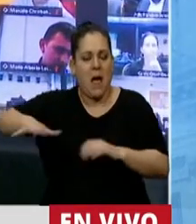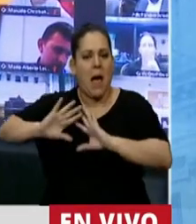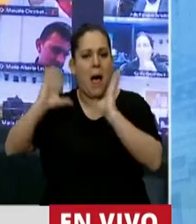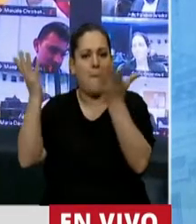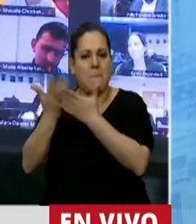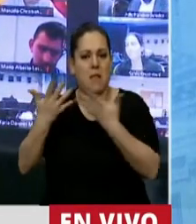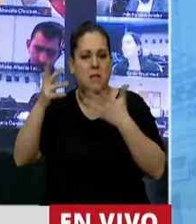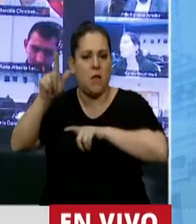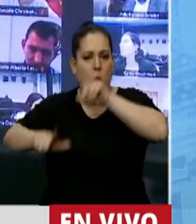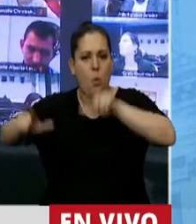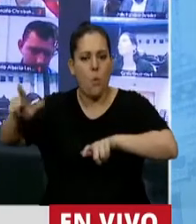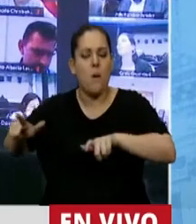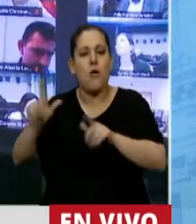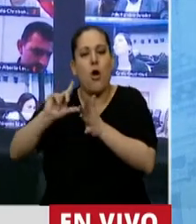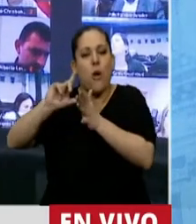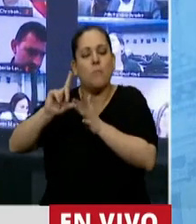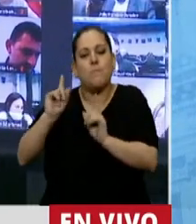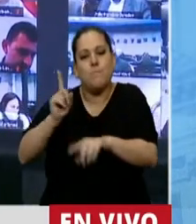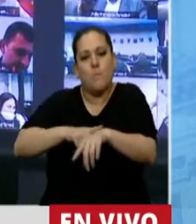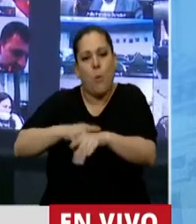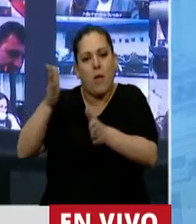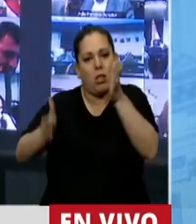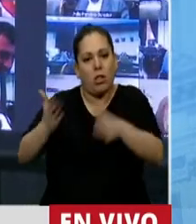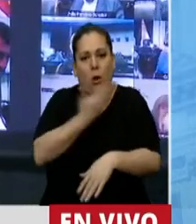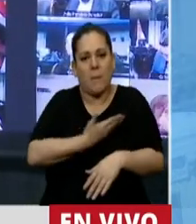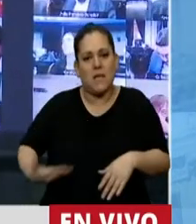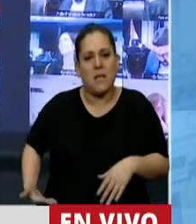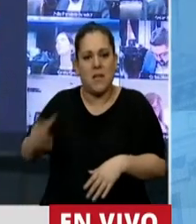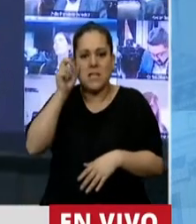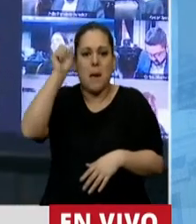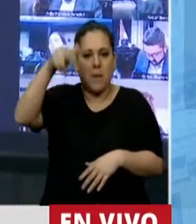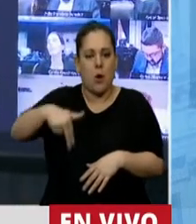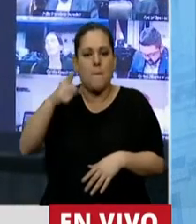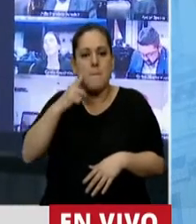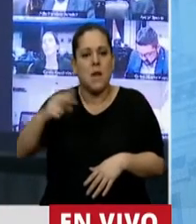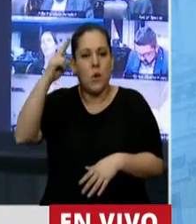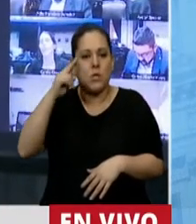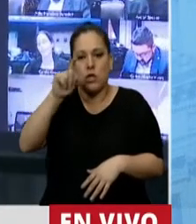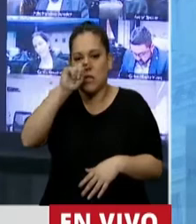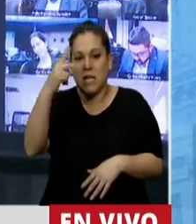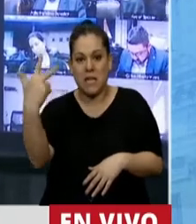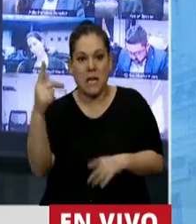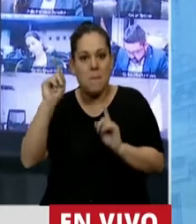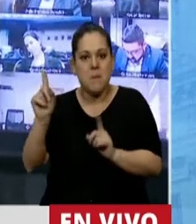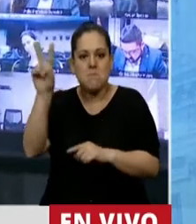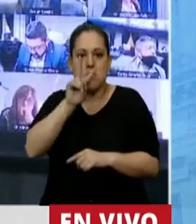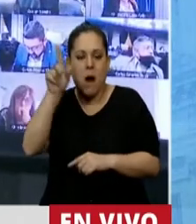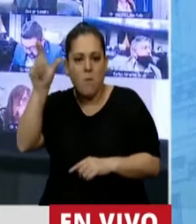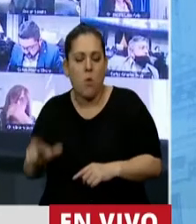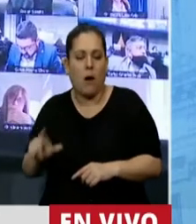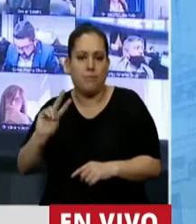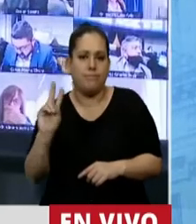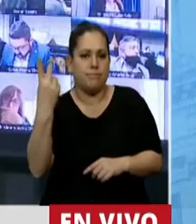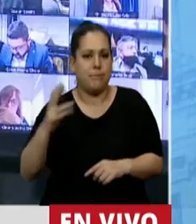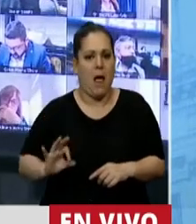durante la presidencia de Juan Domingo Perón en el 1973, y que fue Yolanda Ortiz que murió el año pasado,